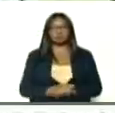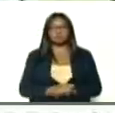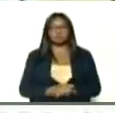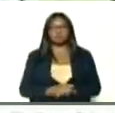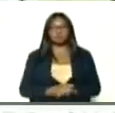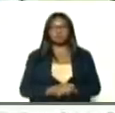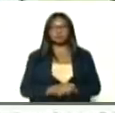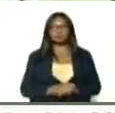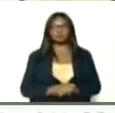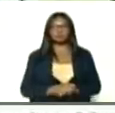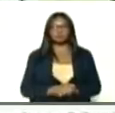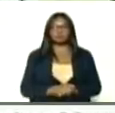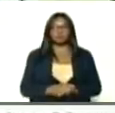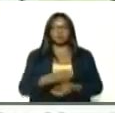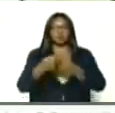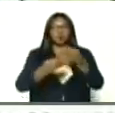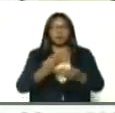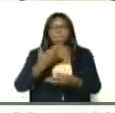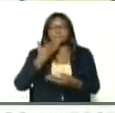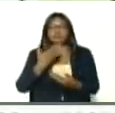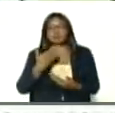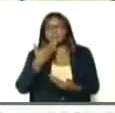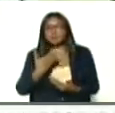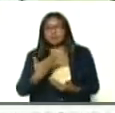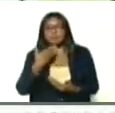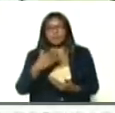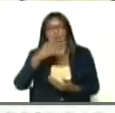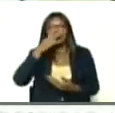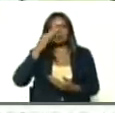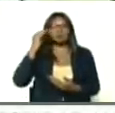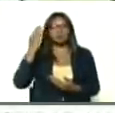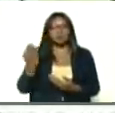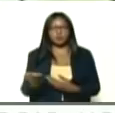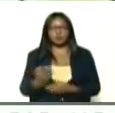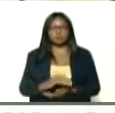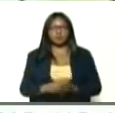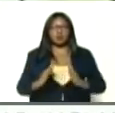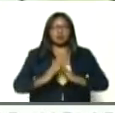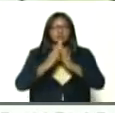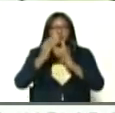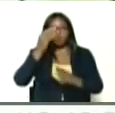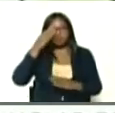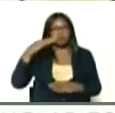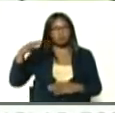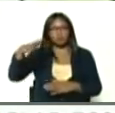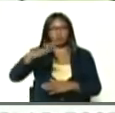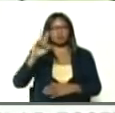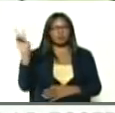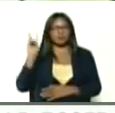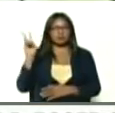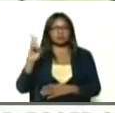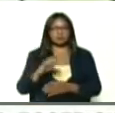y yo lo que hago, es pedirle a José Gregorio, por la salud del pueblo venezolano,